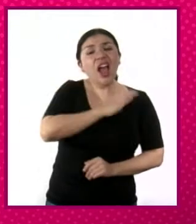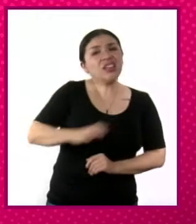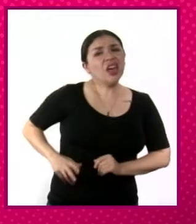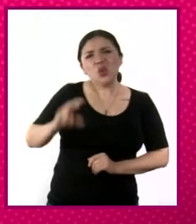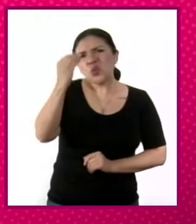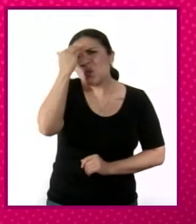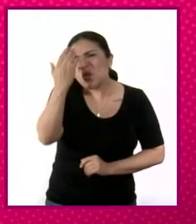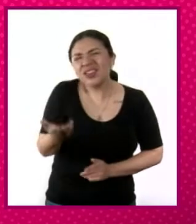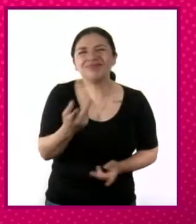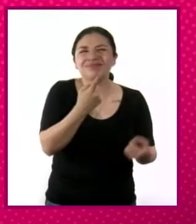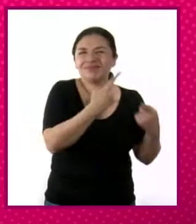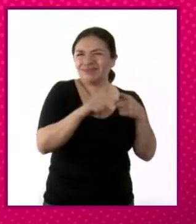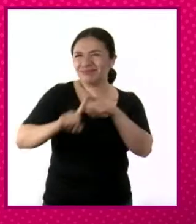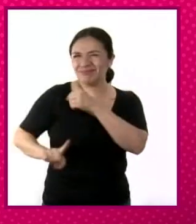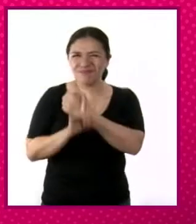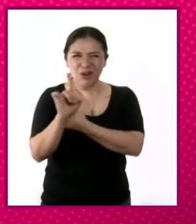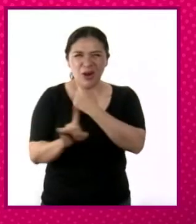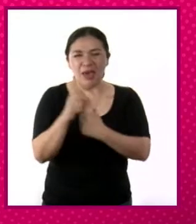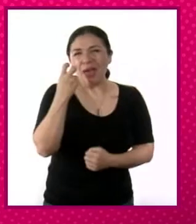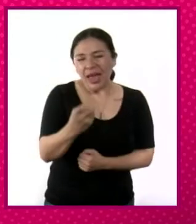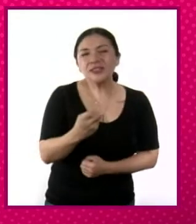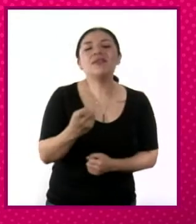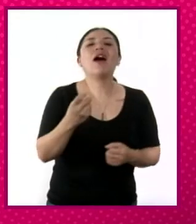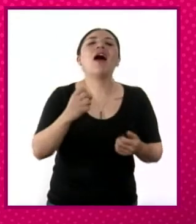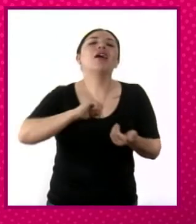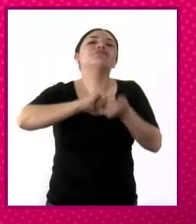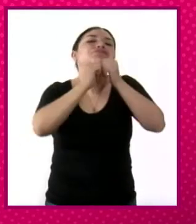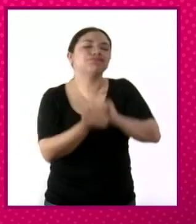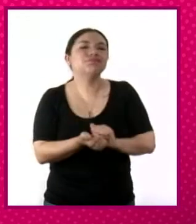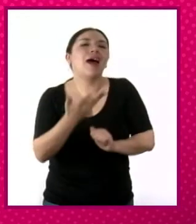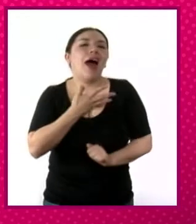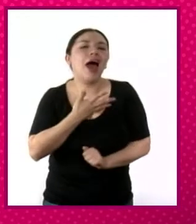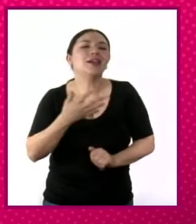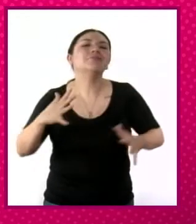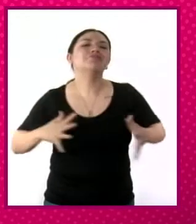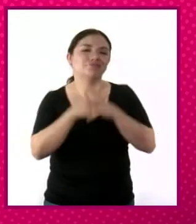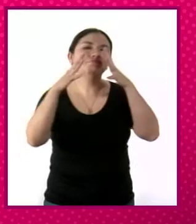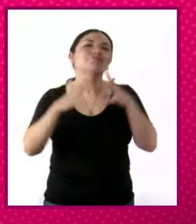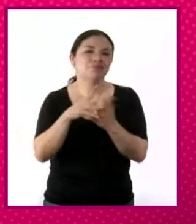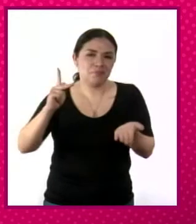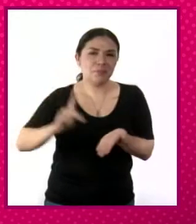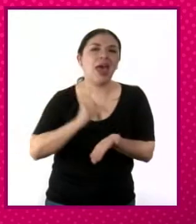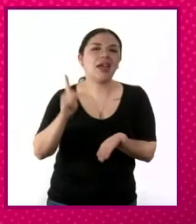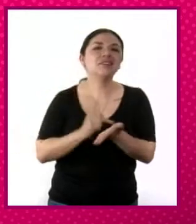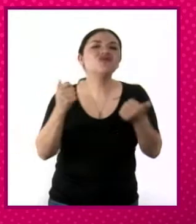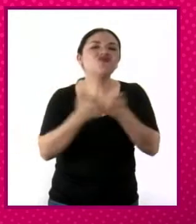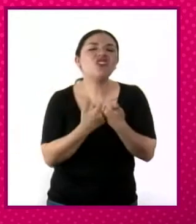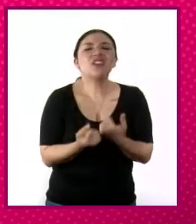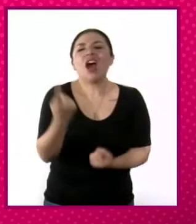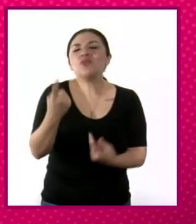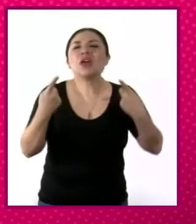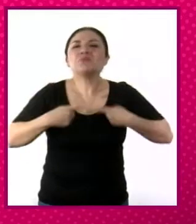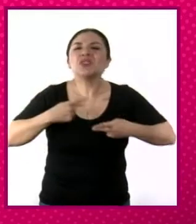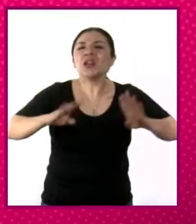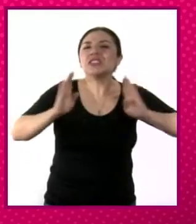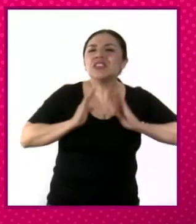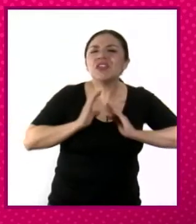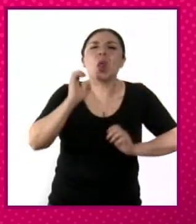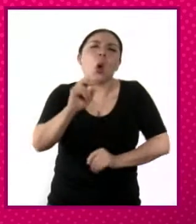muchos de los cuales pues se desembocan en levantamientos armados encabezados por civiles y militares.